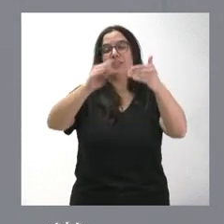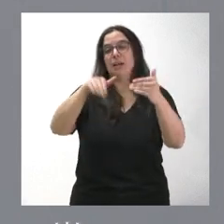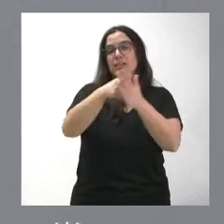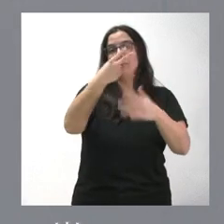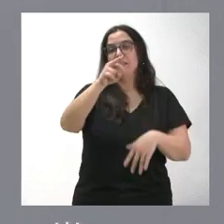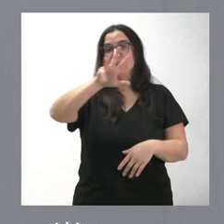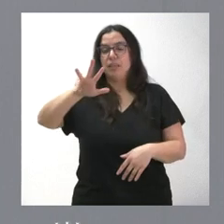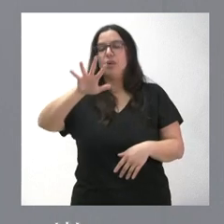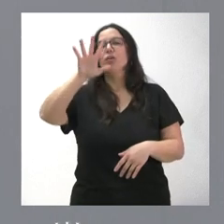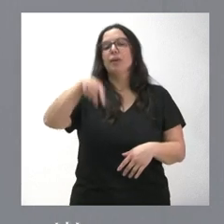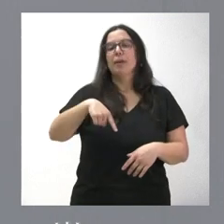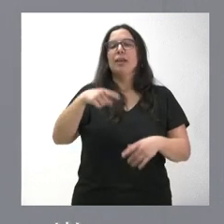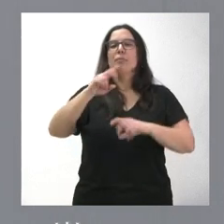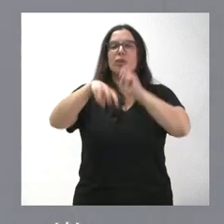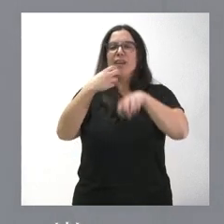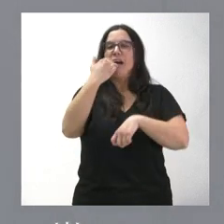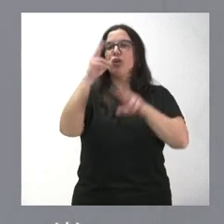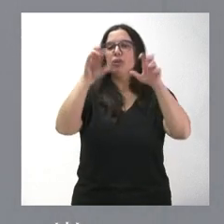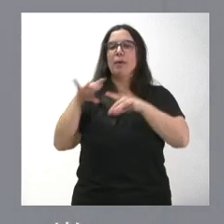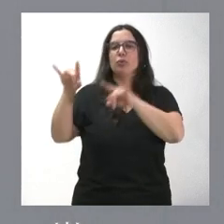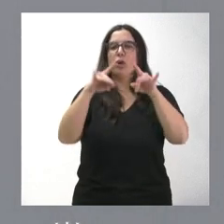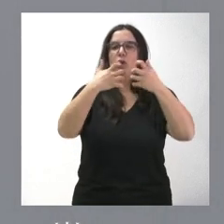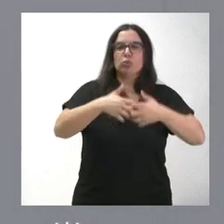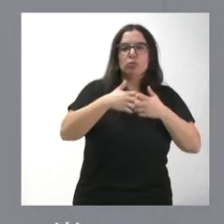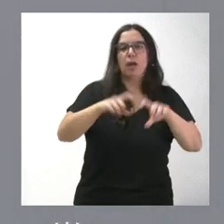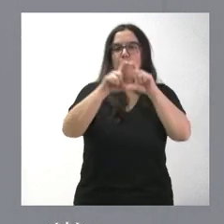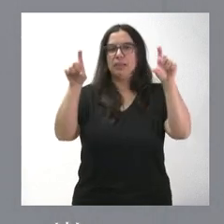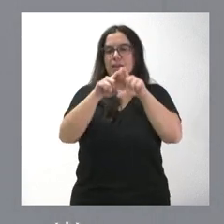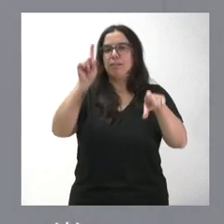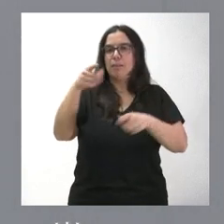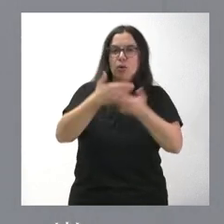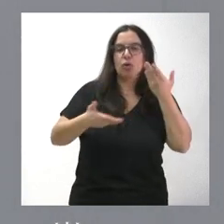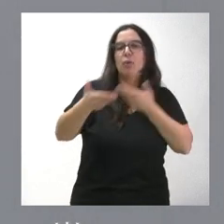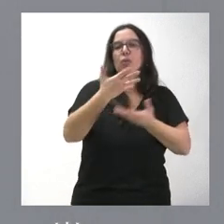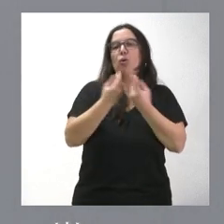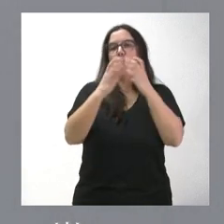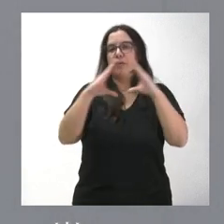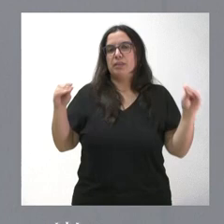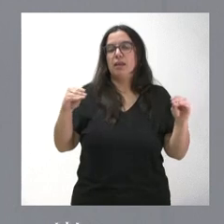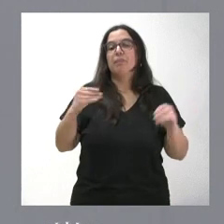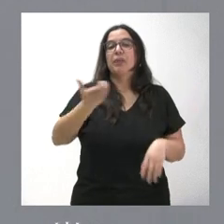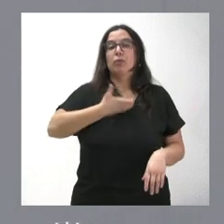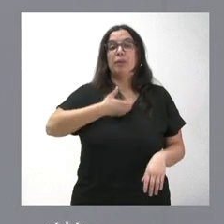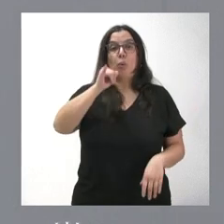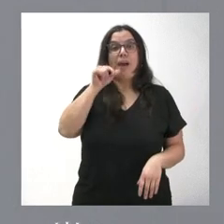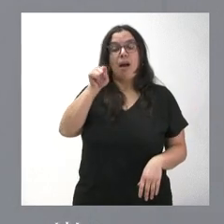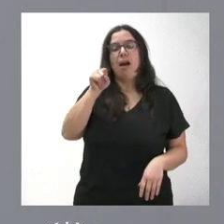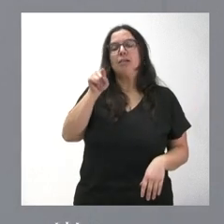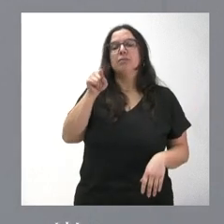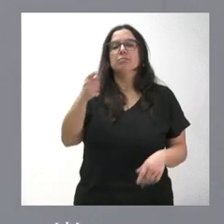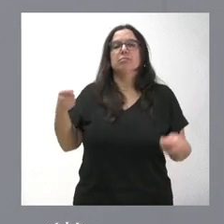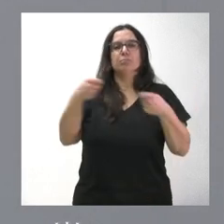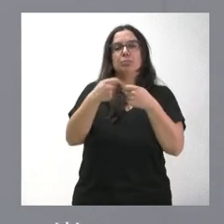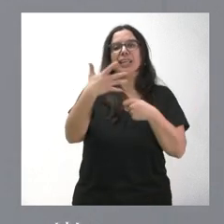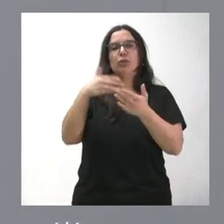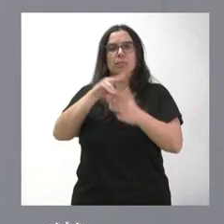relativas a suelo industrial y empresarial, así como en colaboración con la Universidad. El Ayuntamiento de Béjar, en ese sentido, va a aportar medio